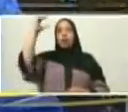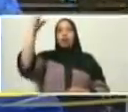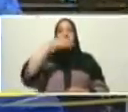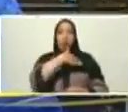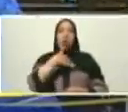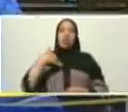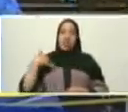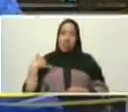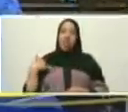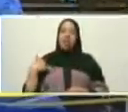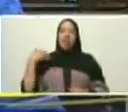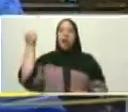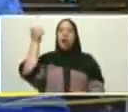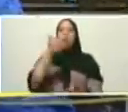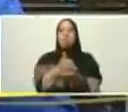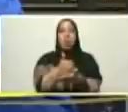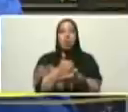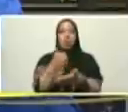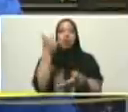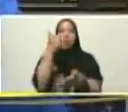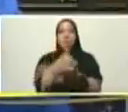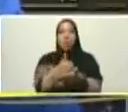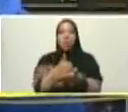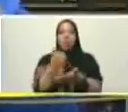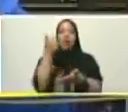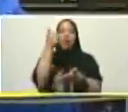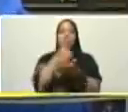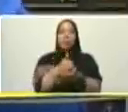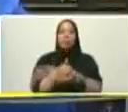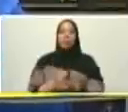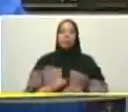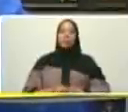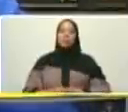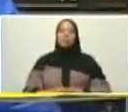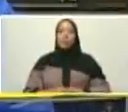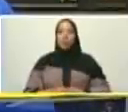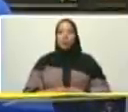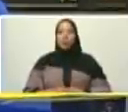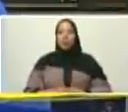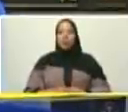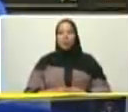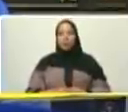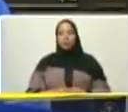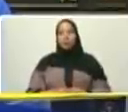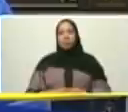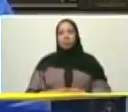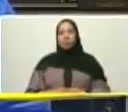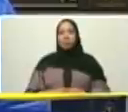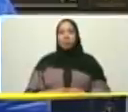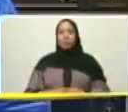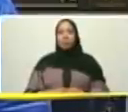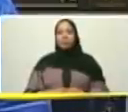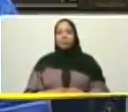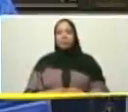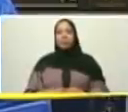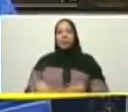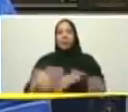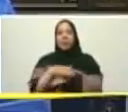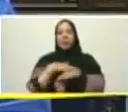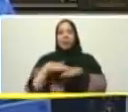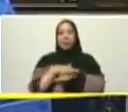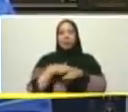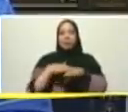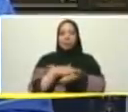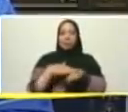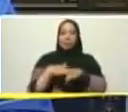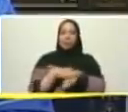amén así será seguiremos cumpliendo y cubriendo bueno la trayectoria de la gran misión vivienda